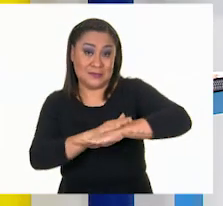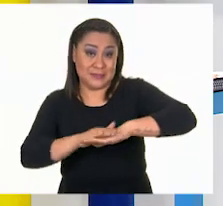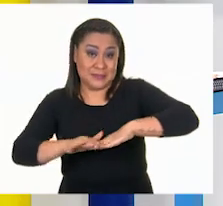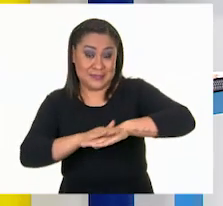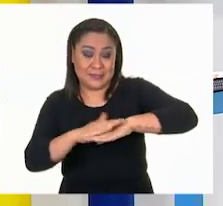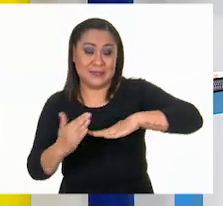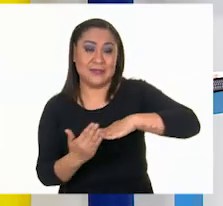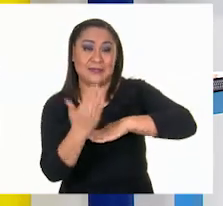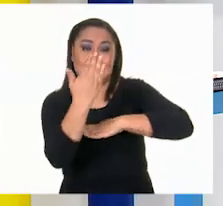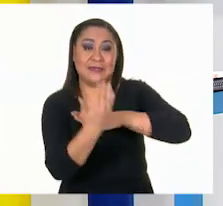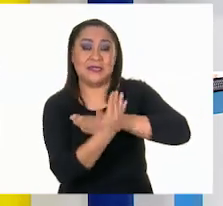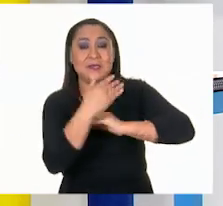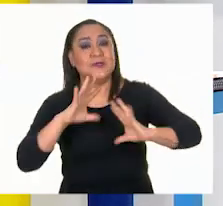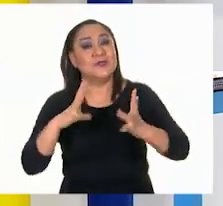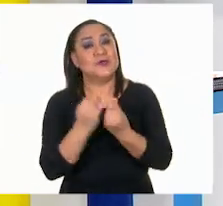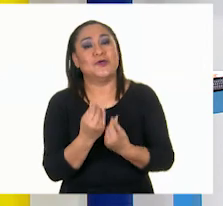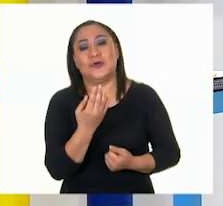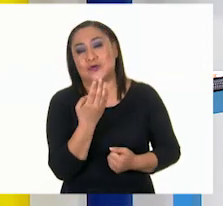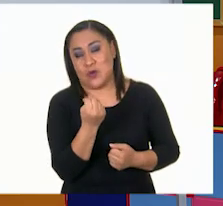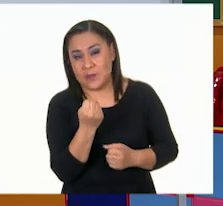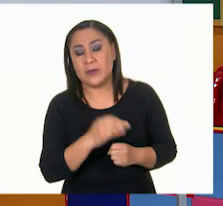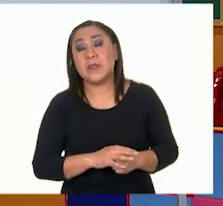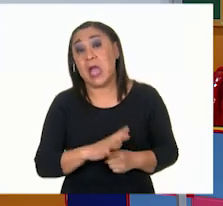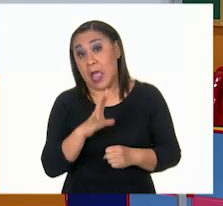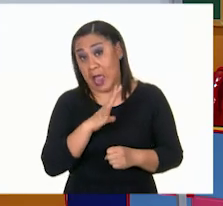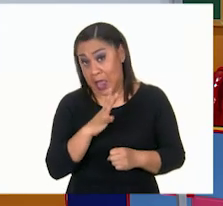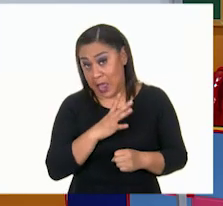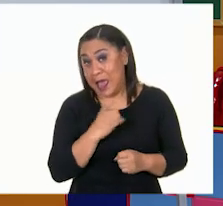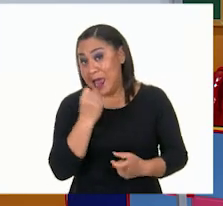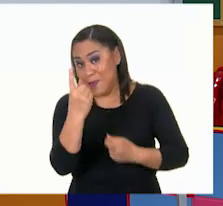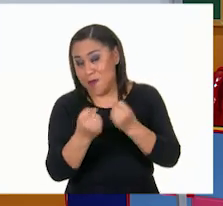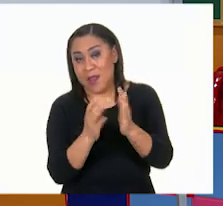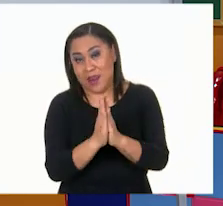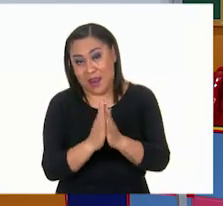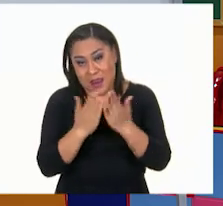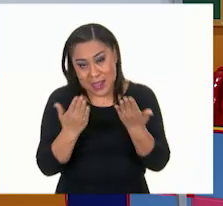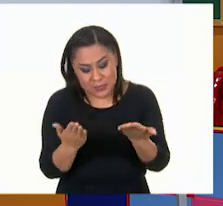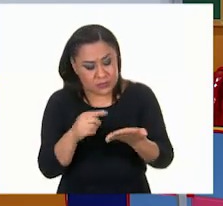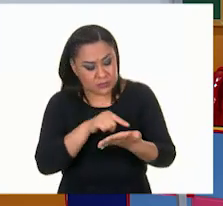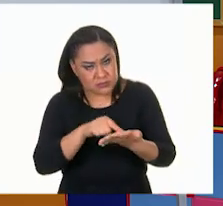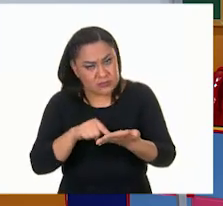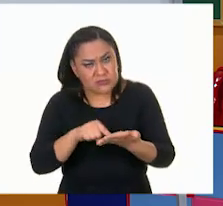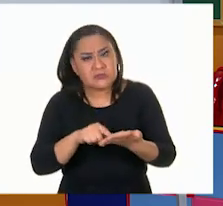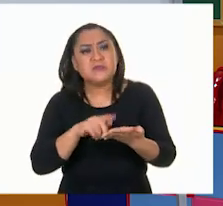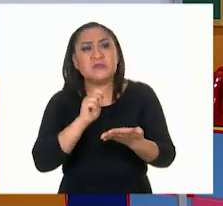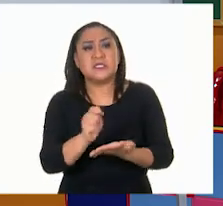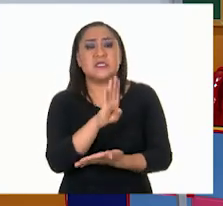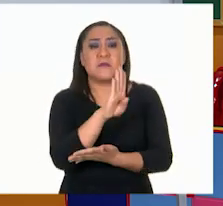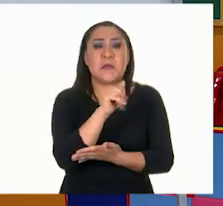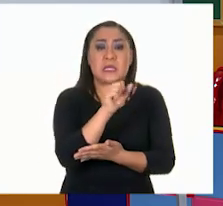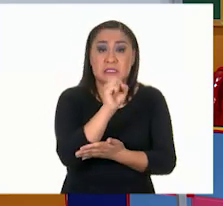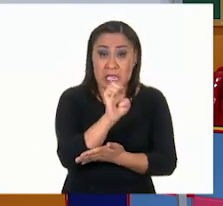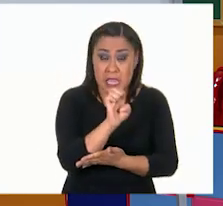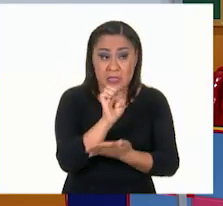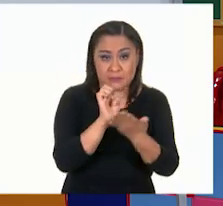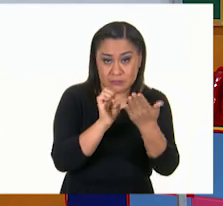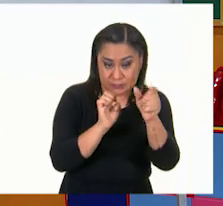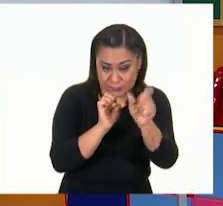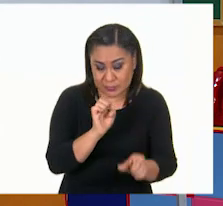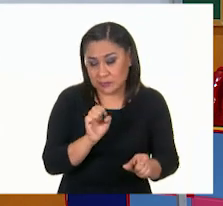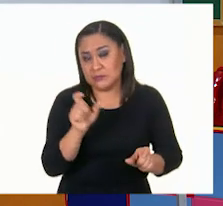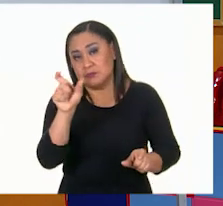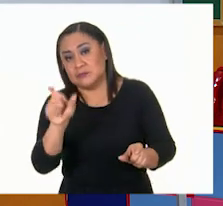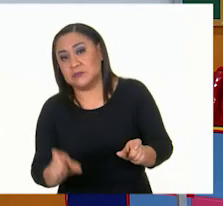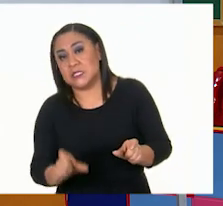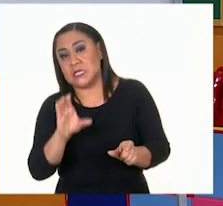llega a pasar eso en su libro, porque en algunos libros sí vienen separadas las bases de las caras, bueno, lo pondríamos de esta manera,